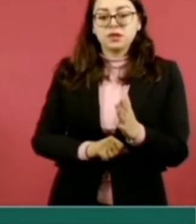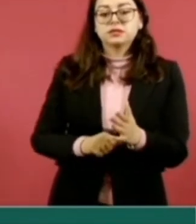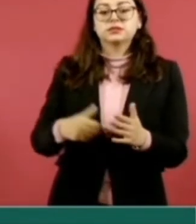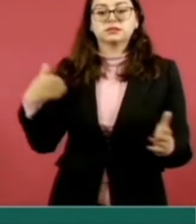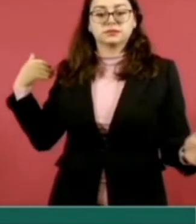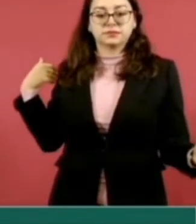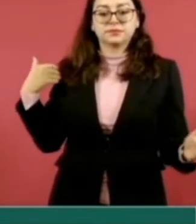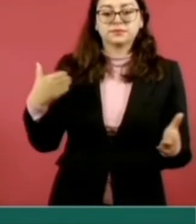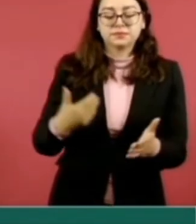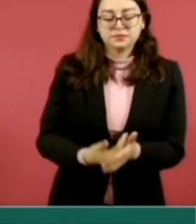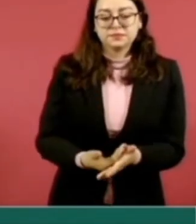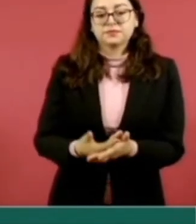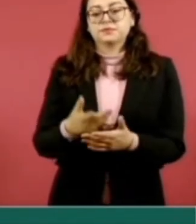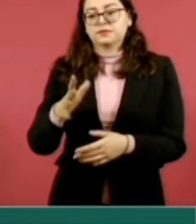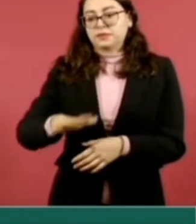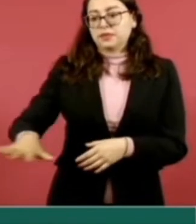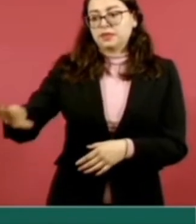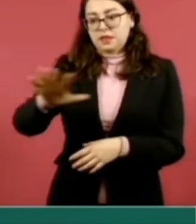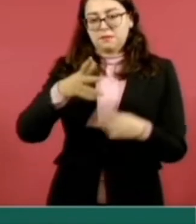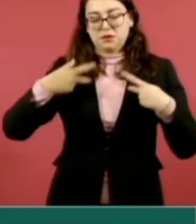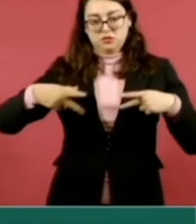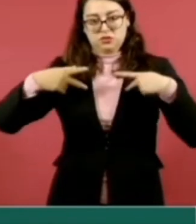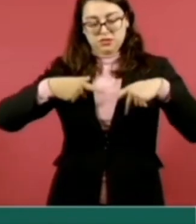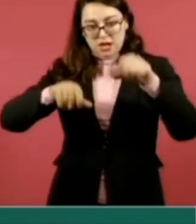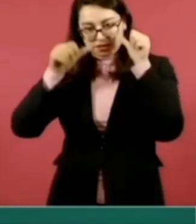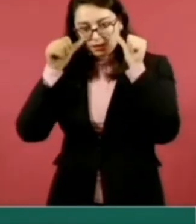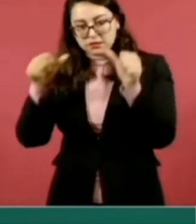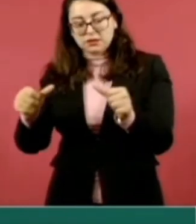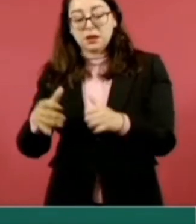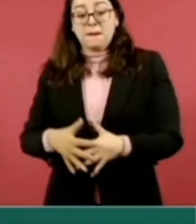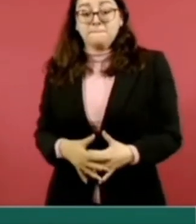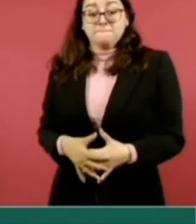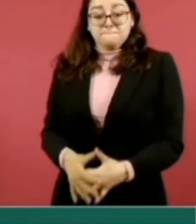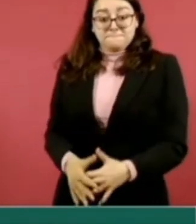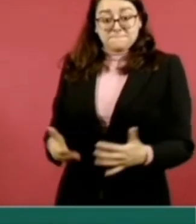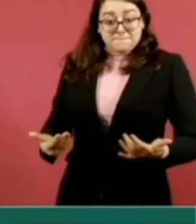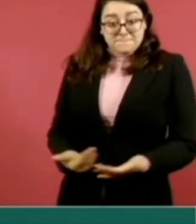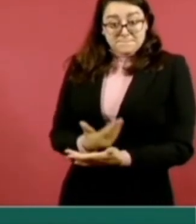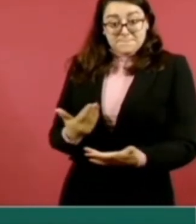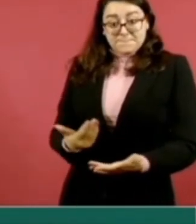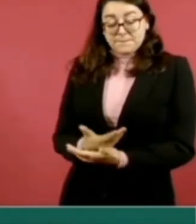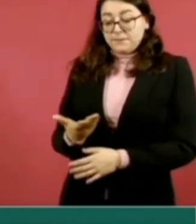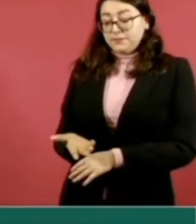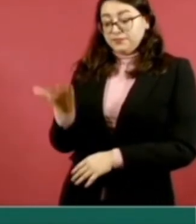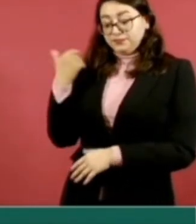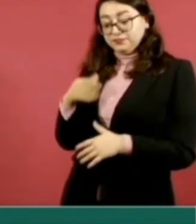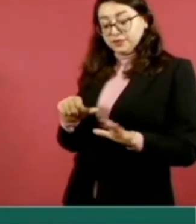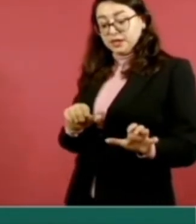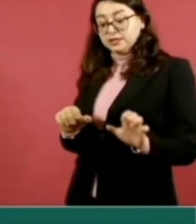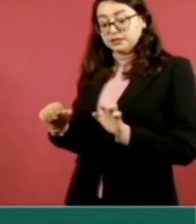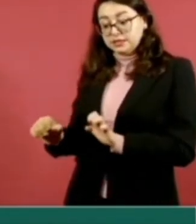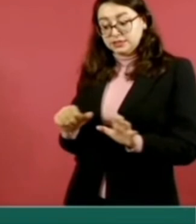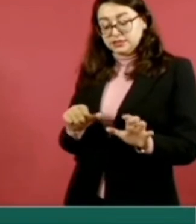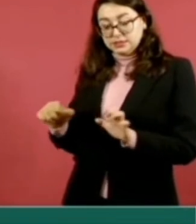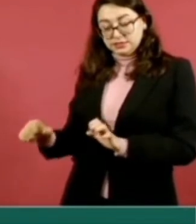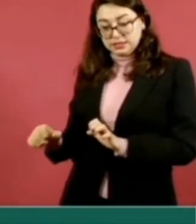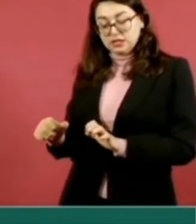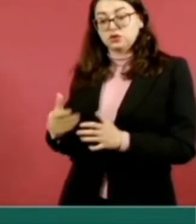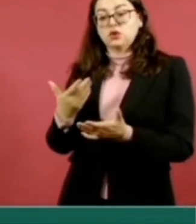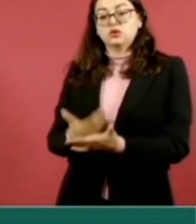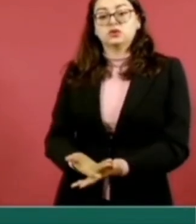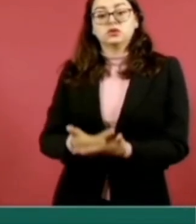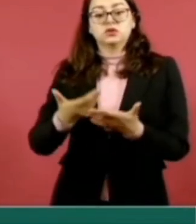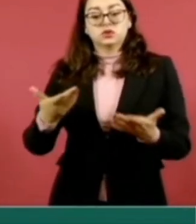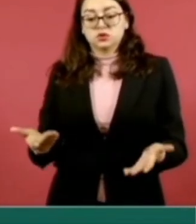el estado de Hidalgo a personas sin seguridad social. Finalmente, en el número de partos en Hidalgo, se pasaron de 606 partos atendidos en un mes